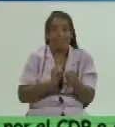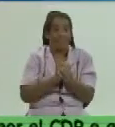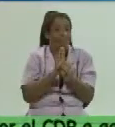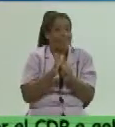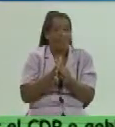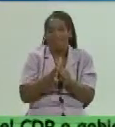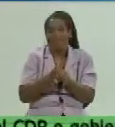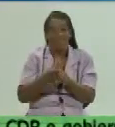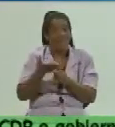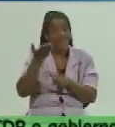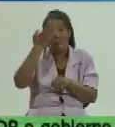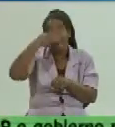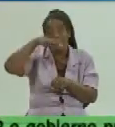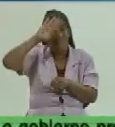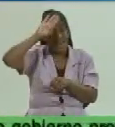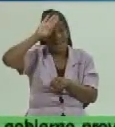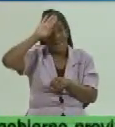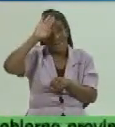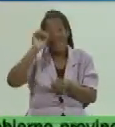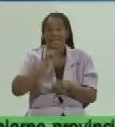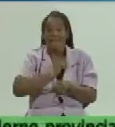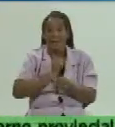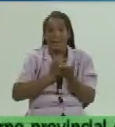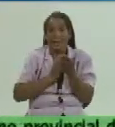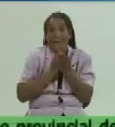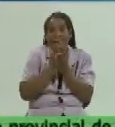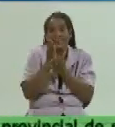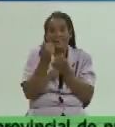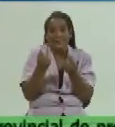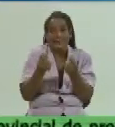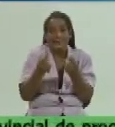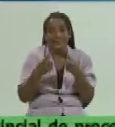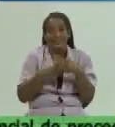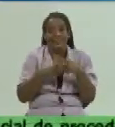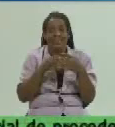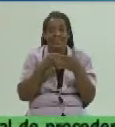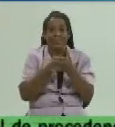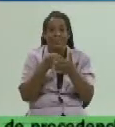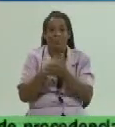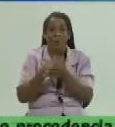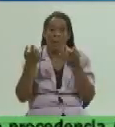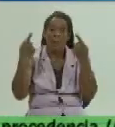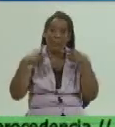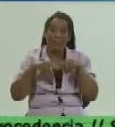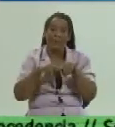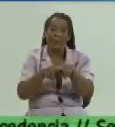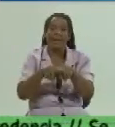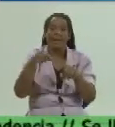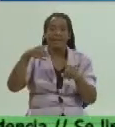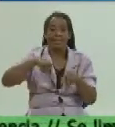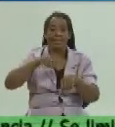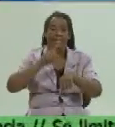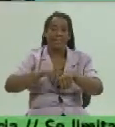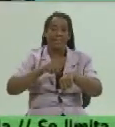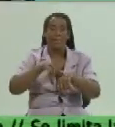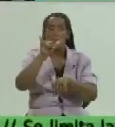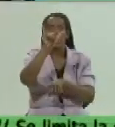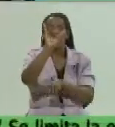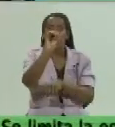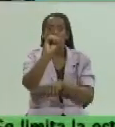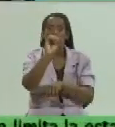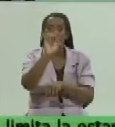para en mantener su economía y su gestión es por eso que nos acompaña ahora en este tiempo Joel Martínez Vargas